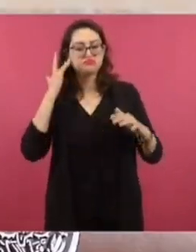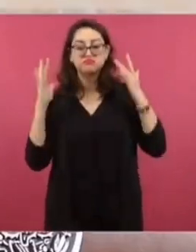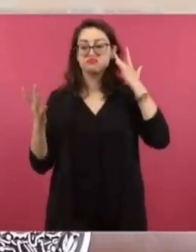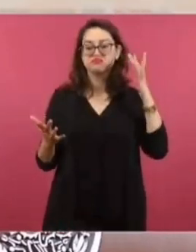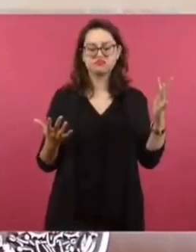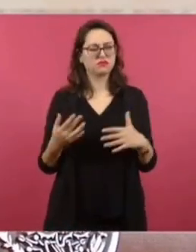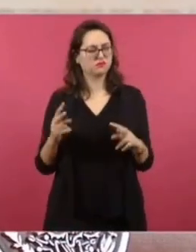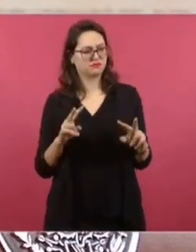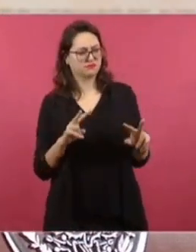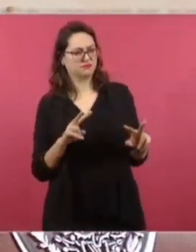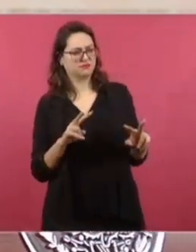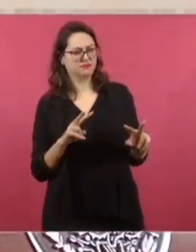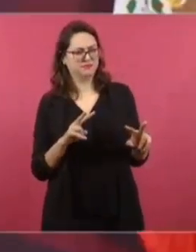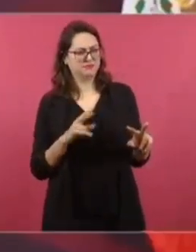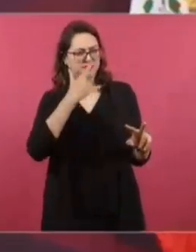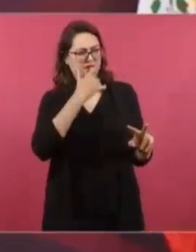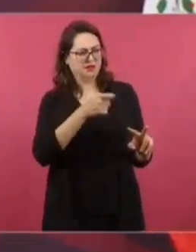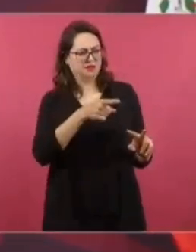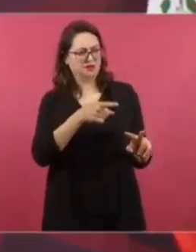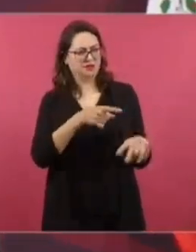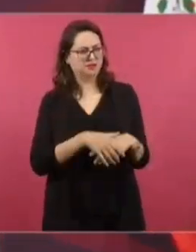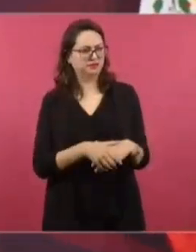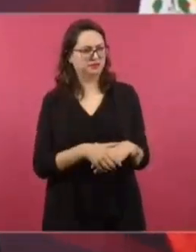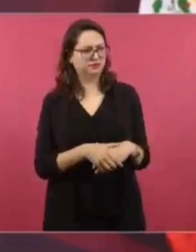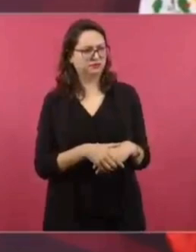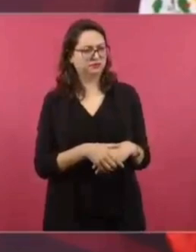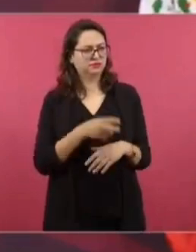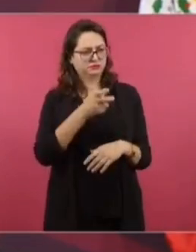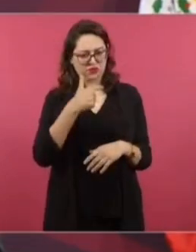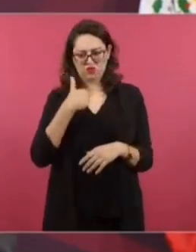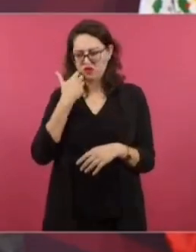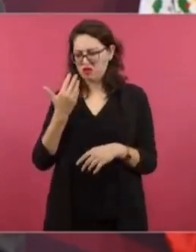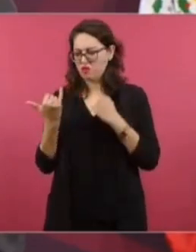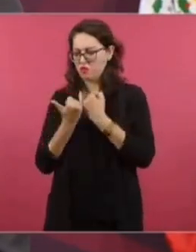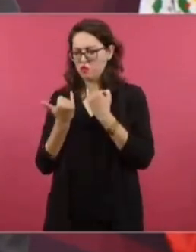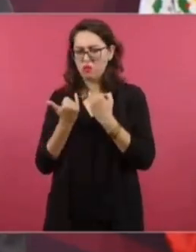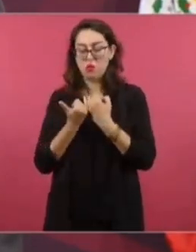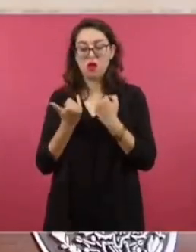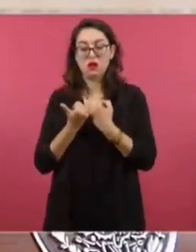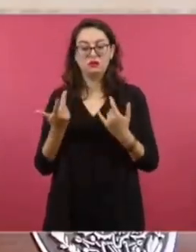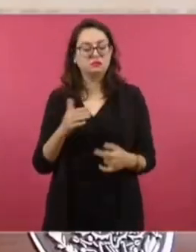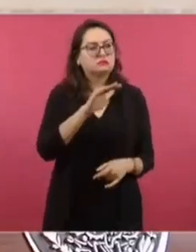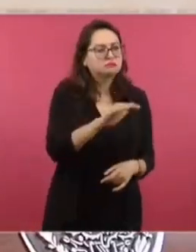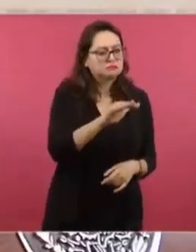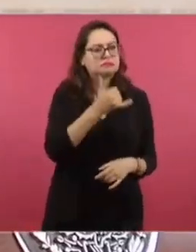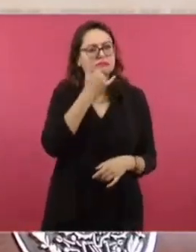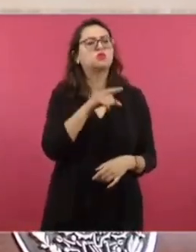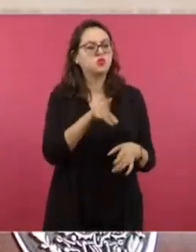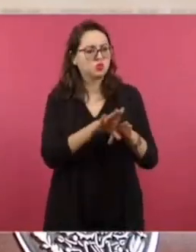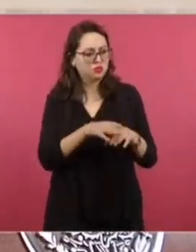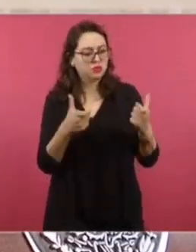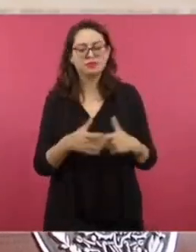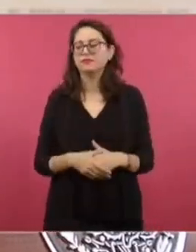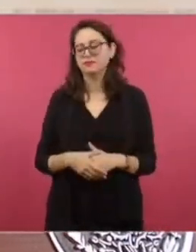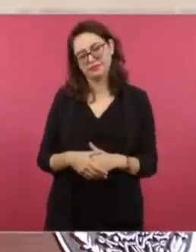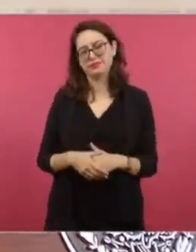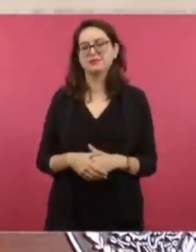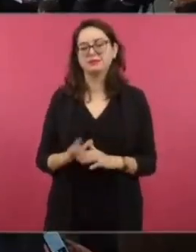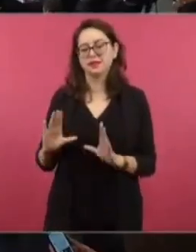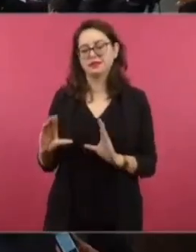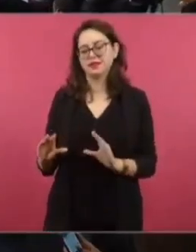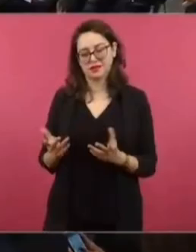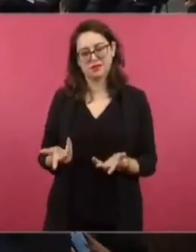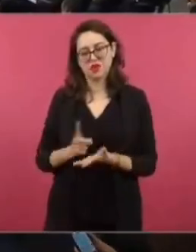Ya, pues, ¿qué hago? Si esto es lo de moda. Va y se acerca y ¿cómo le haces? Ah, pues, yo te enseño.